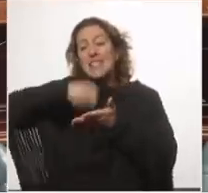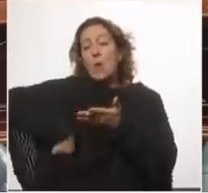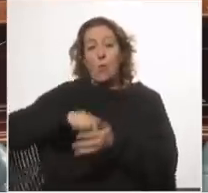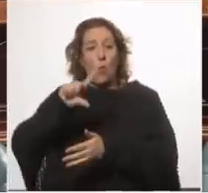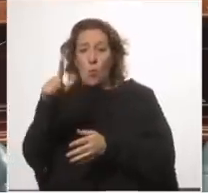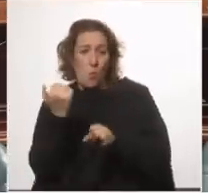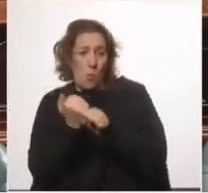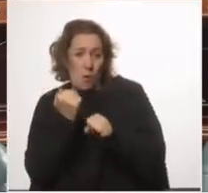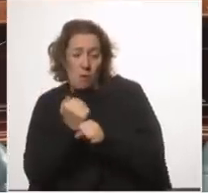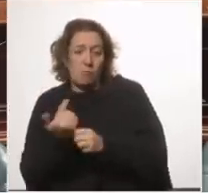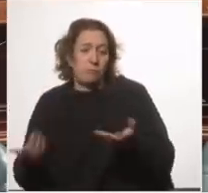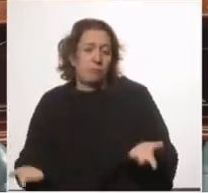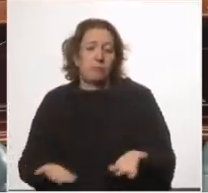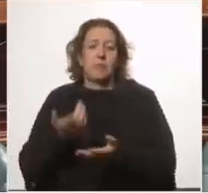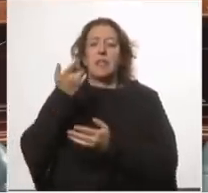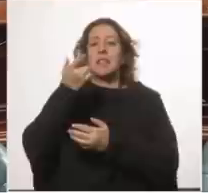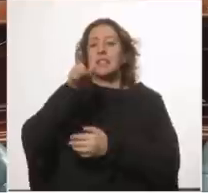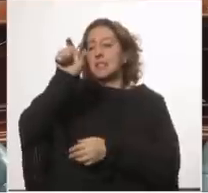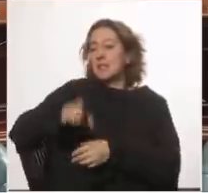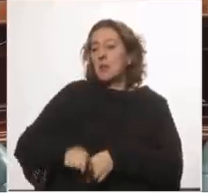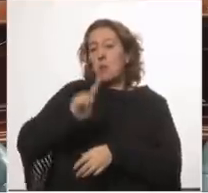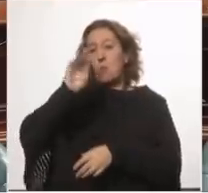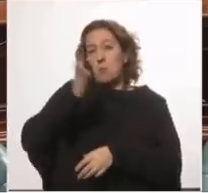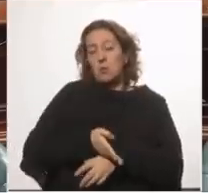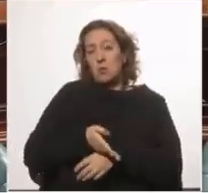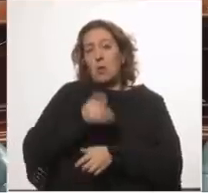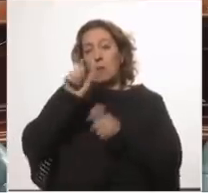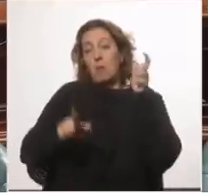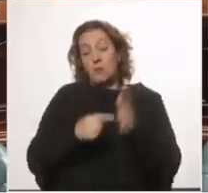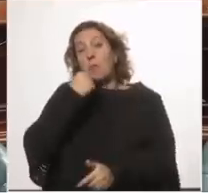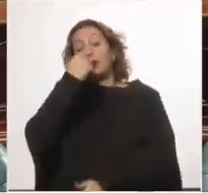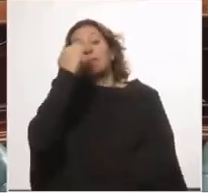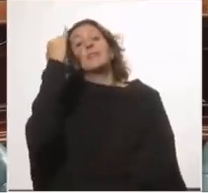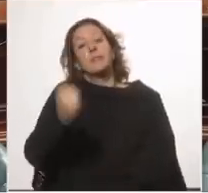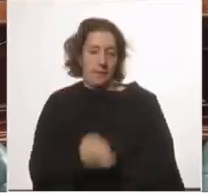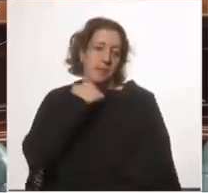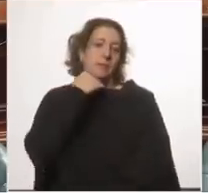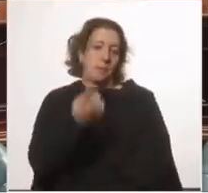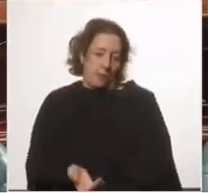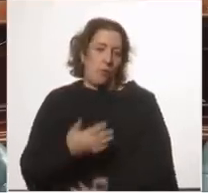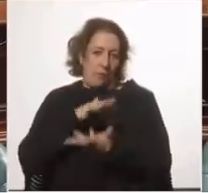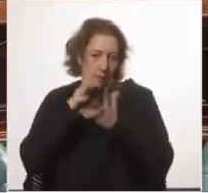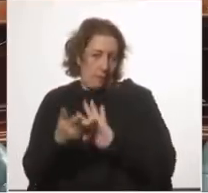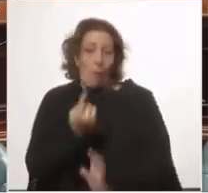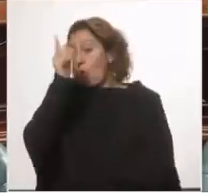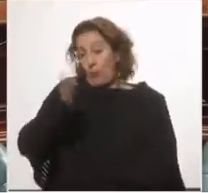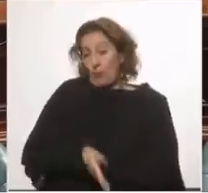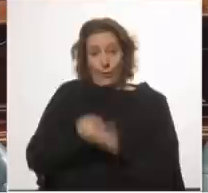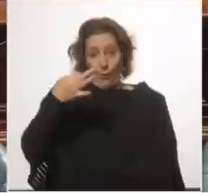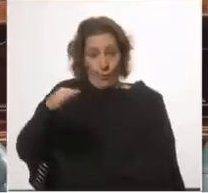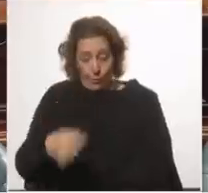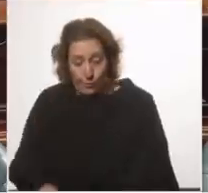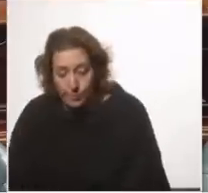aquel 1% de la población que seguramente va a responder que le sirvió la estrategia económica y sanitaria a los únicos que le sirvió